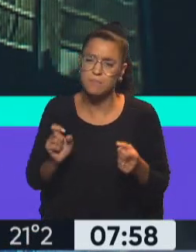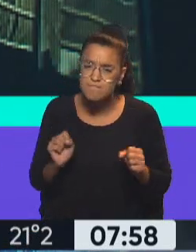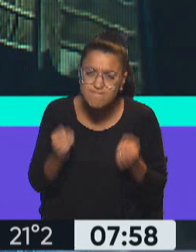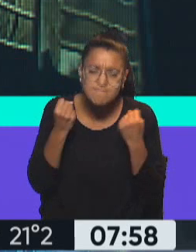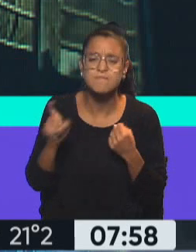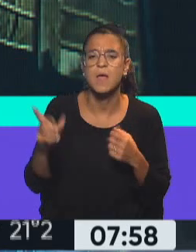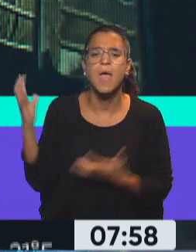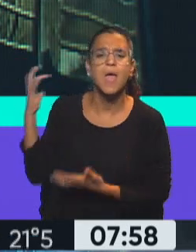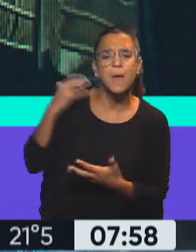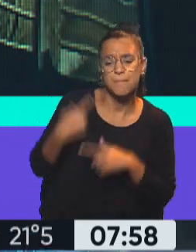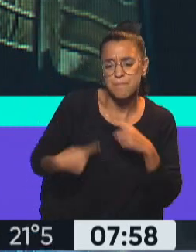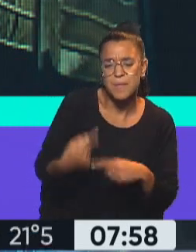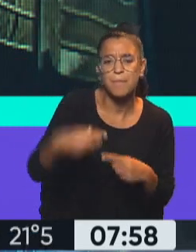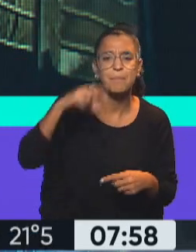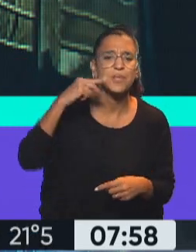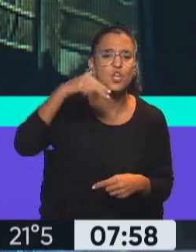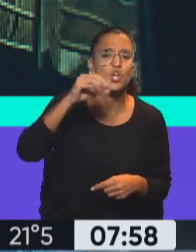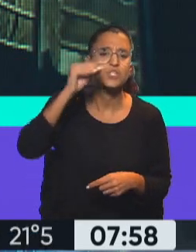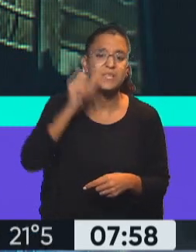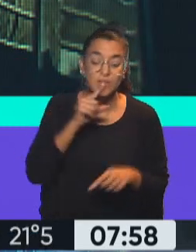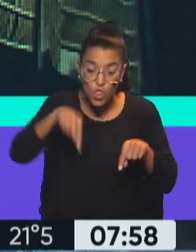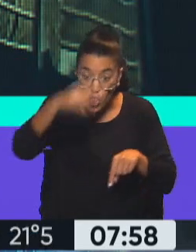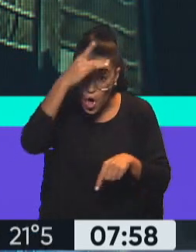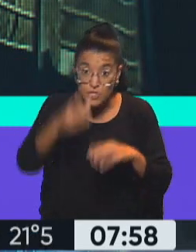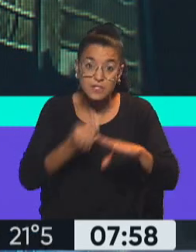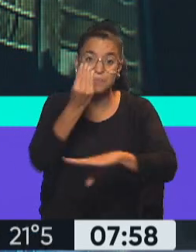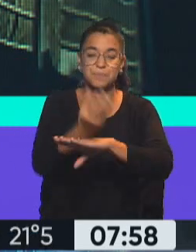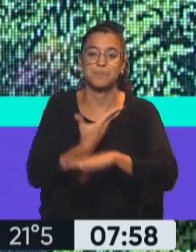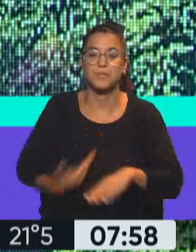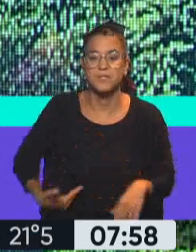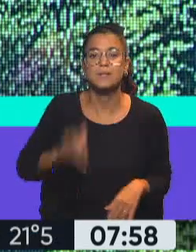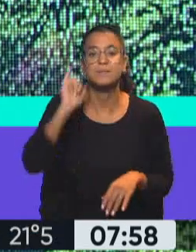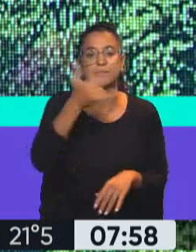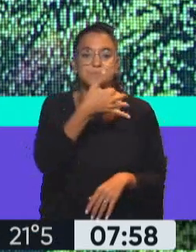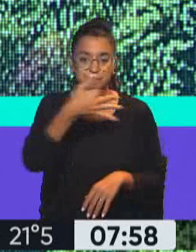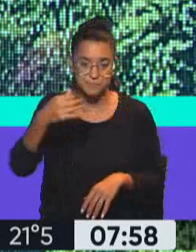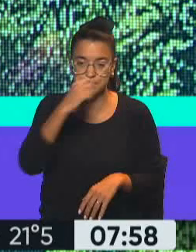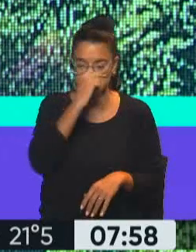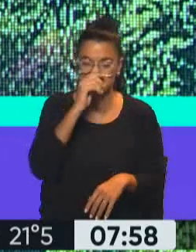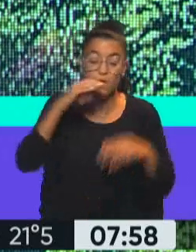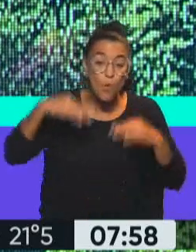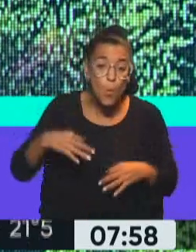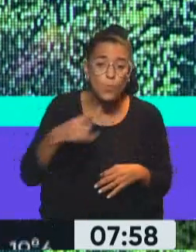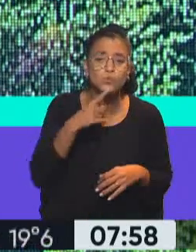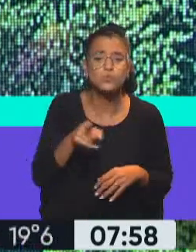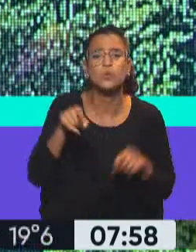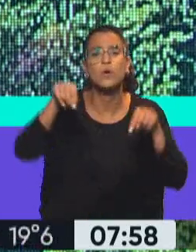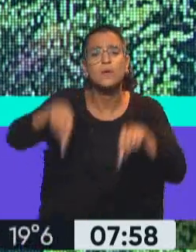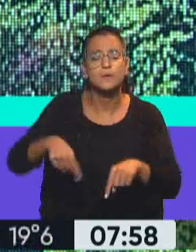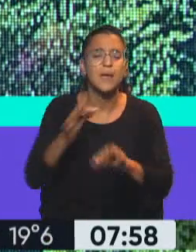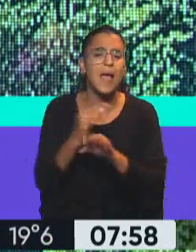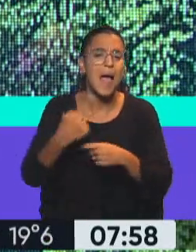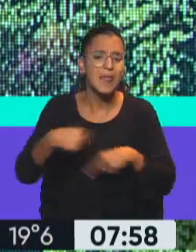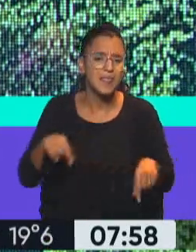pesada herencia del pinochetismo. Ese hombre a las 12 asume como presidente, Ale. Exactamente, Silvia. Justamente esa es la